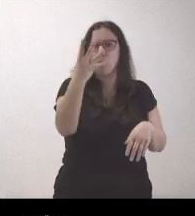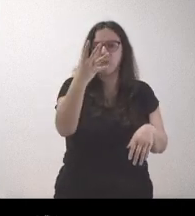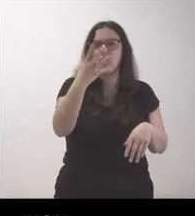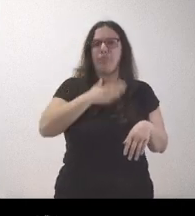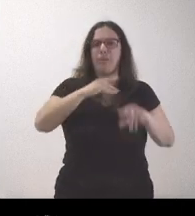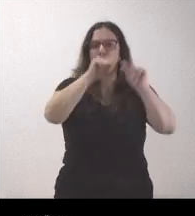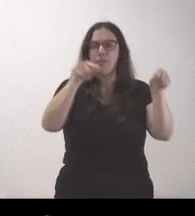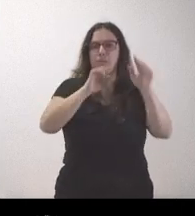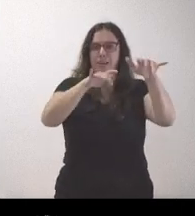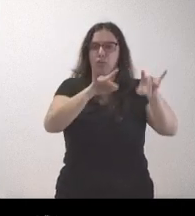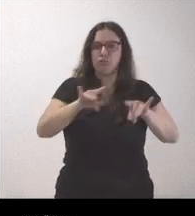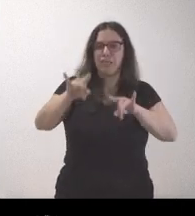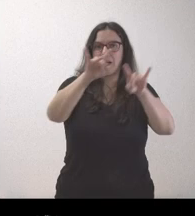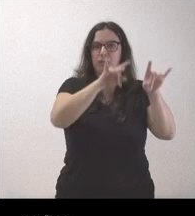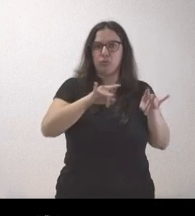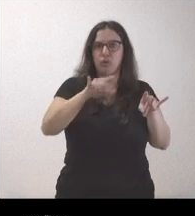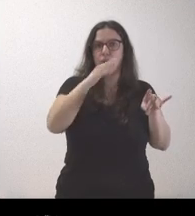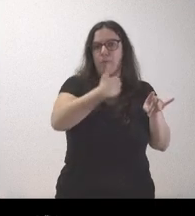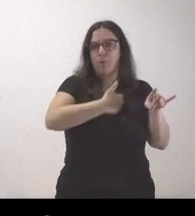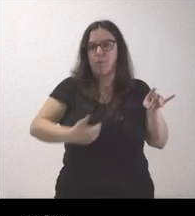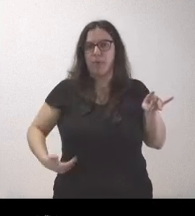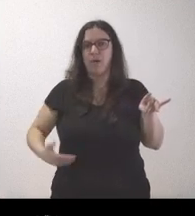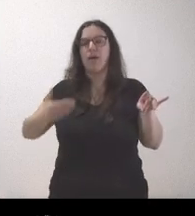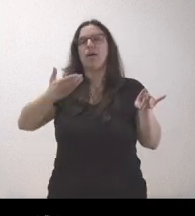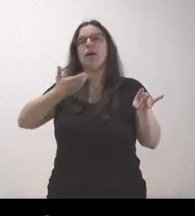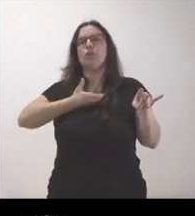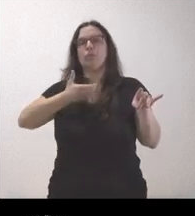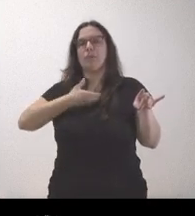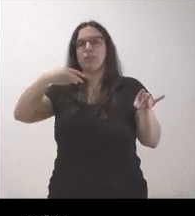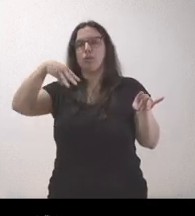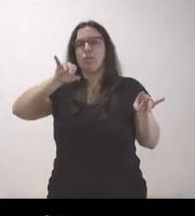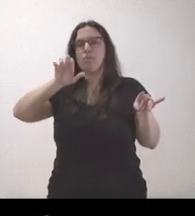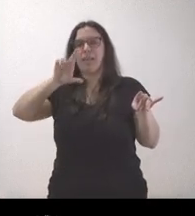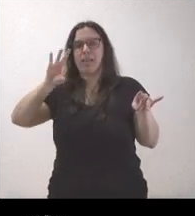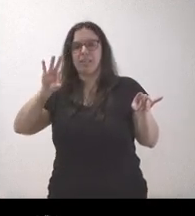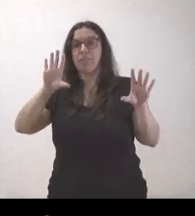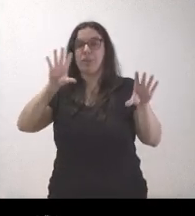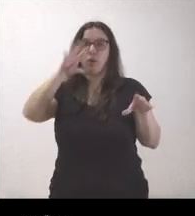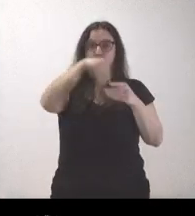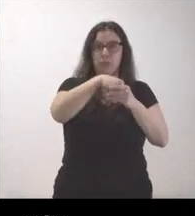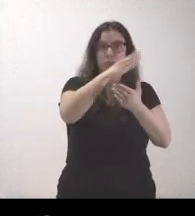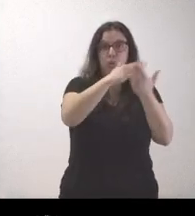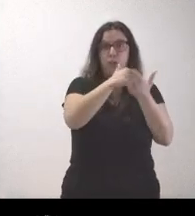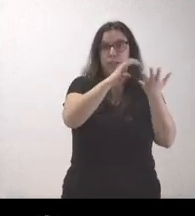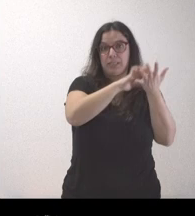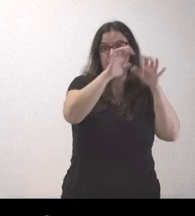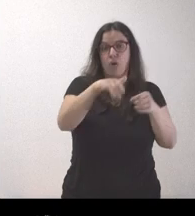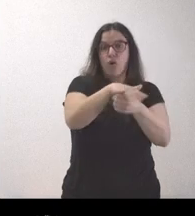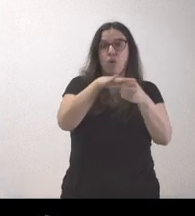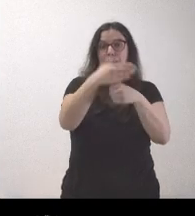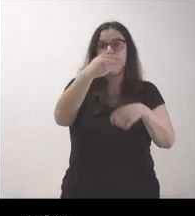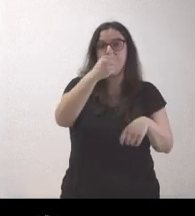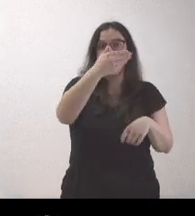territorio que está adquirido, es propiedad del Ayuntamiento de Mieres, pero que se enmarca en la comunidad autónoma de Castilla y León, en la comarca de Bavia,